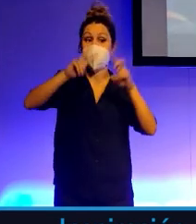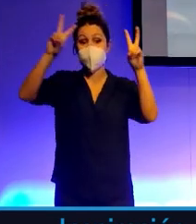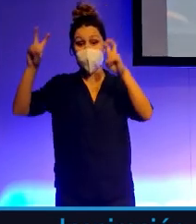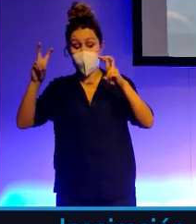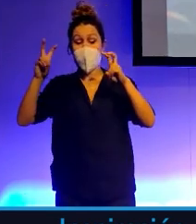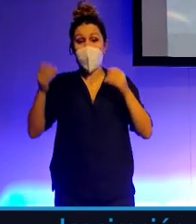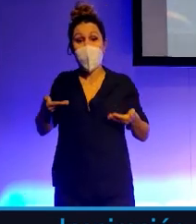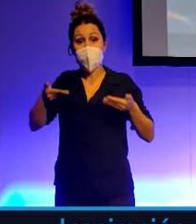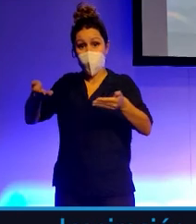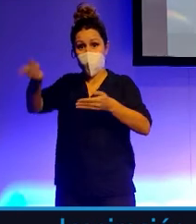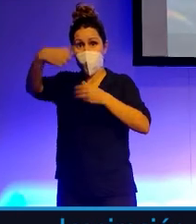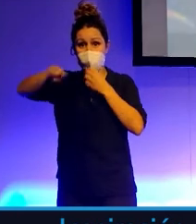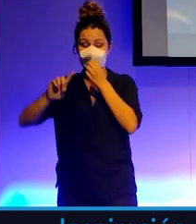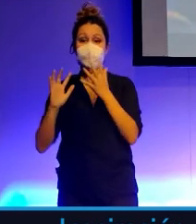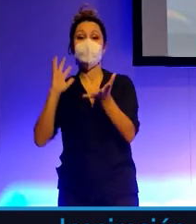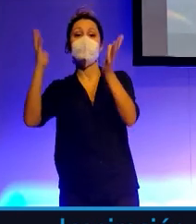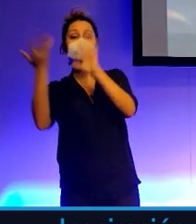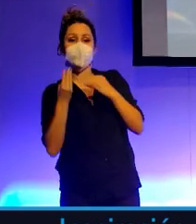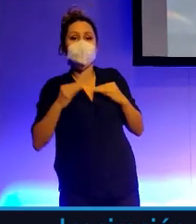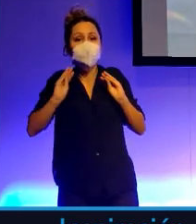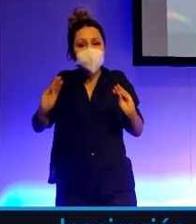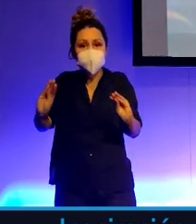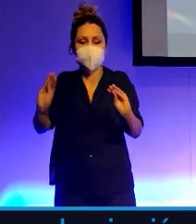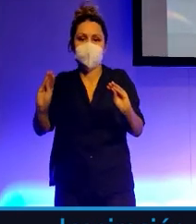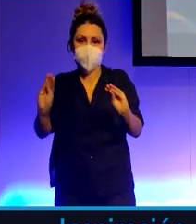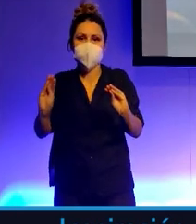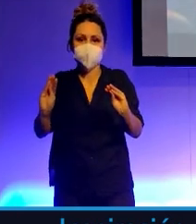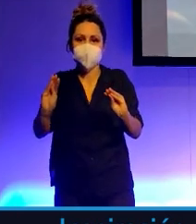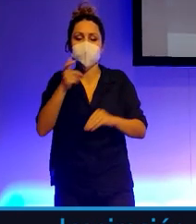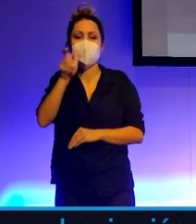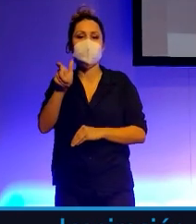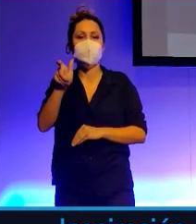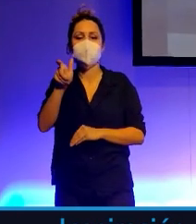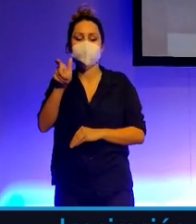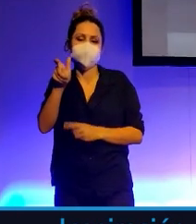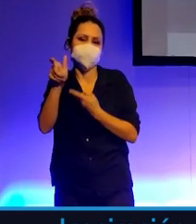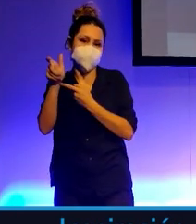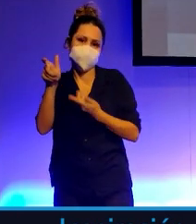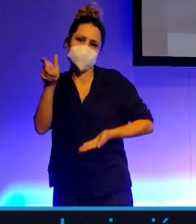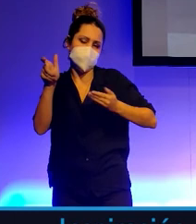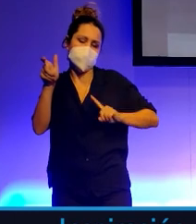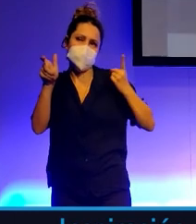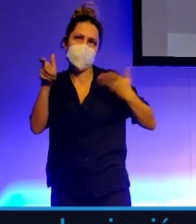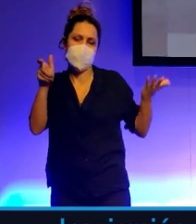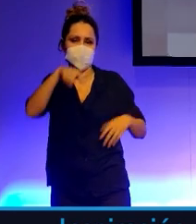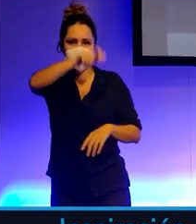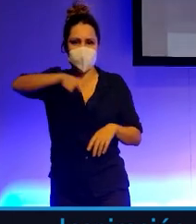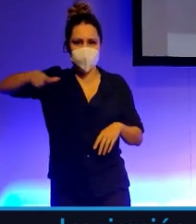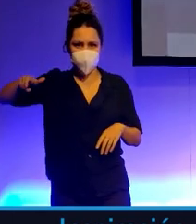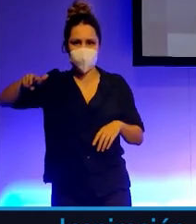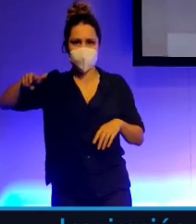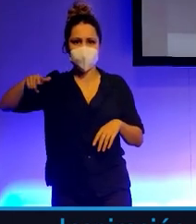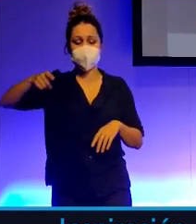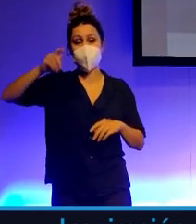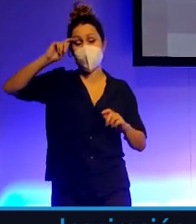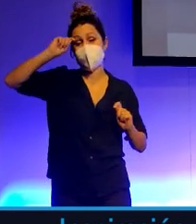evolucionen personas en su vida. Palabra clave, personas. La competencia por el talento